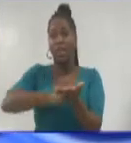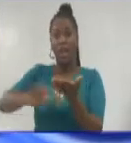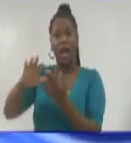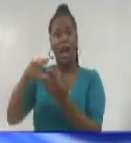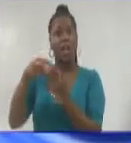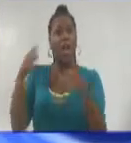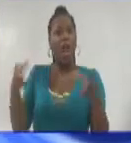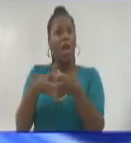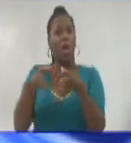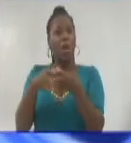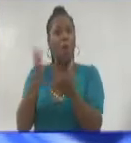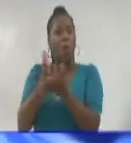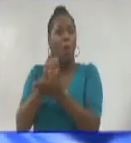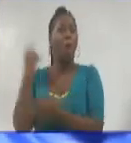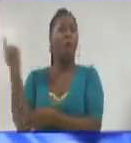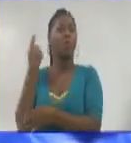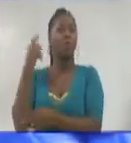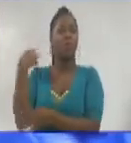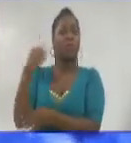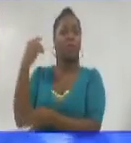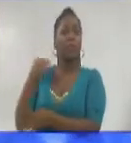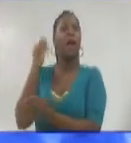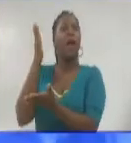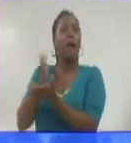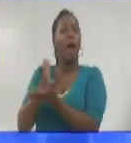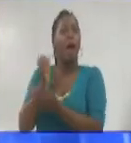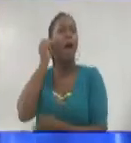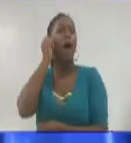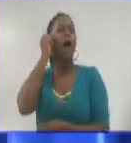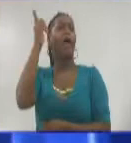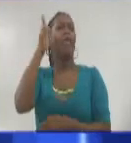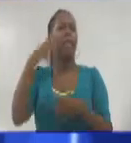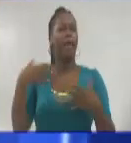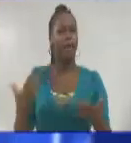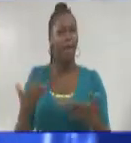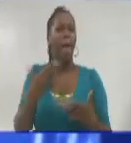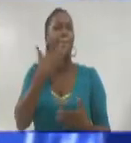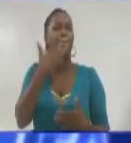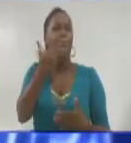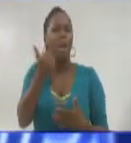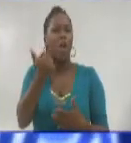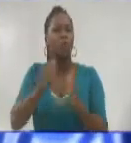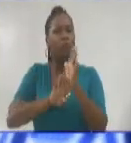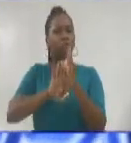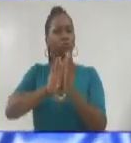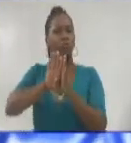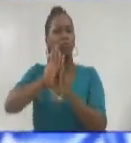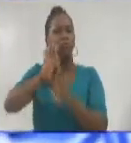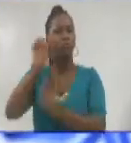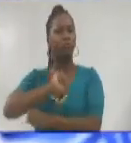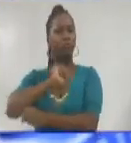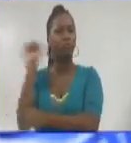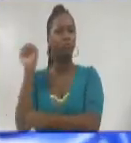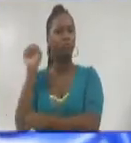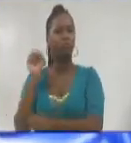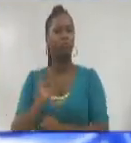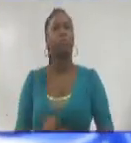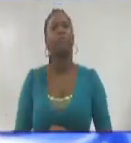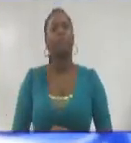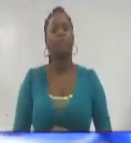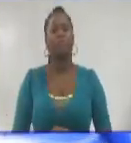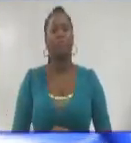rendimiento deben ser algunas de las iniciativas en pos de alcanzar los resultados deseados en el béisbol